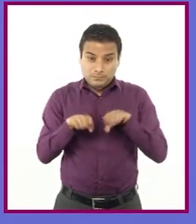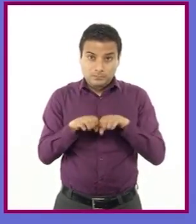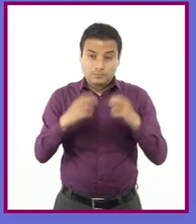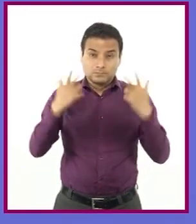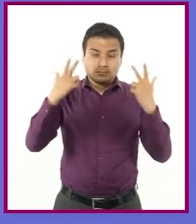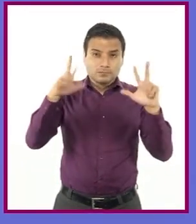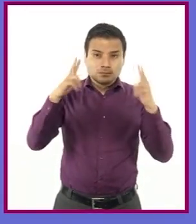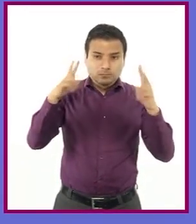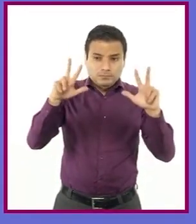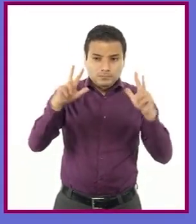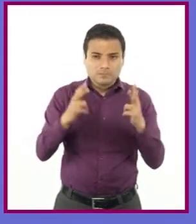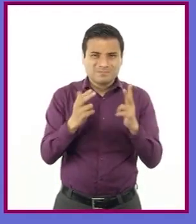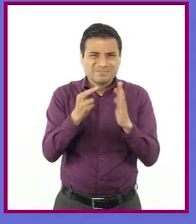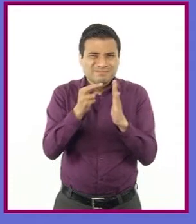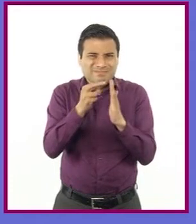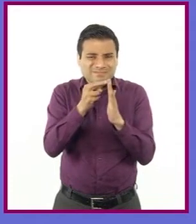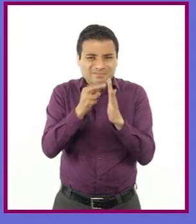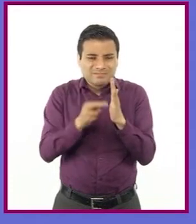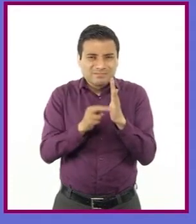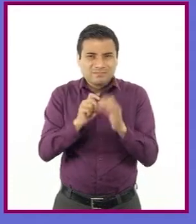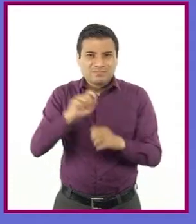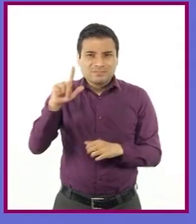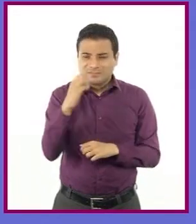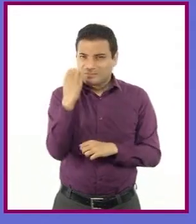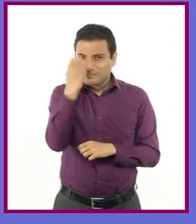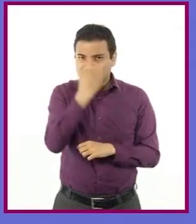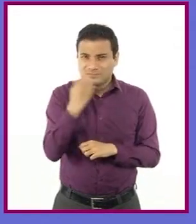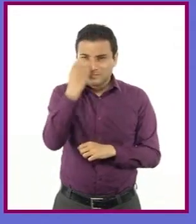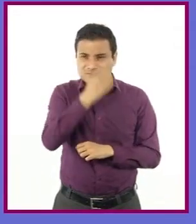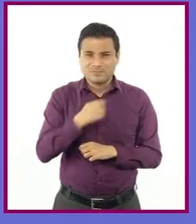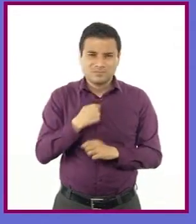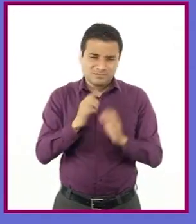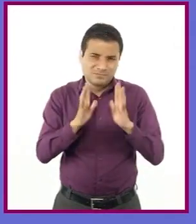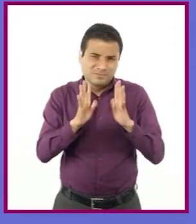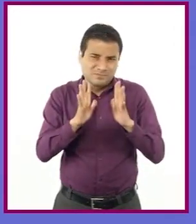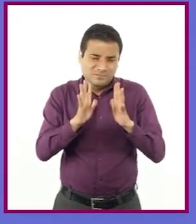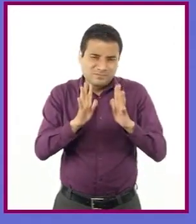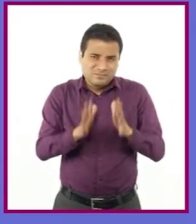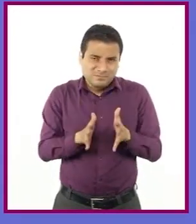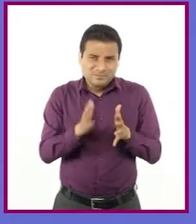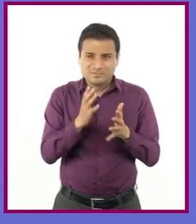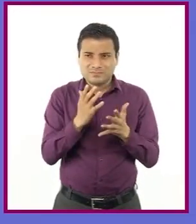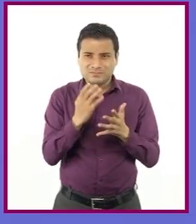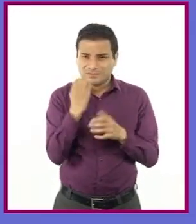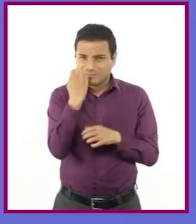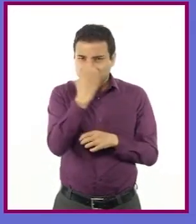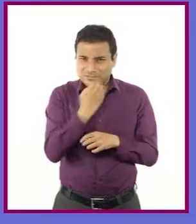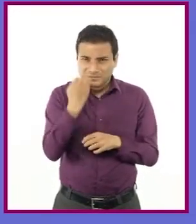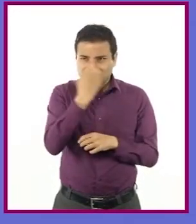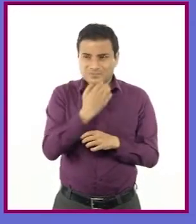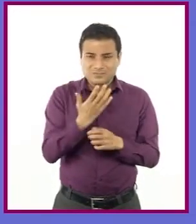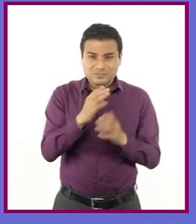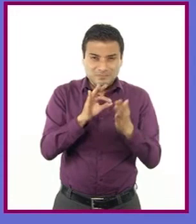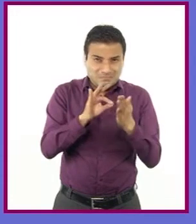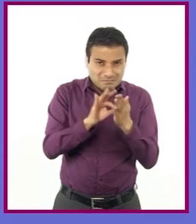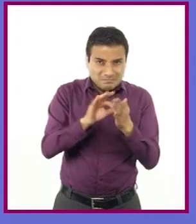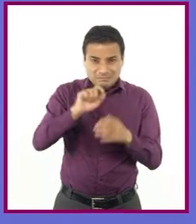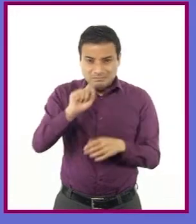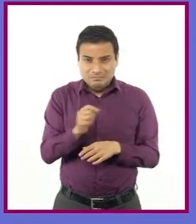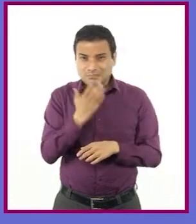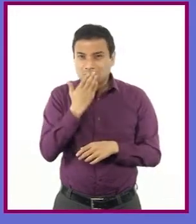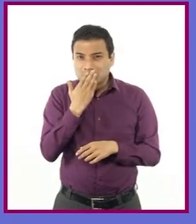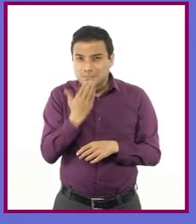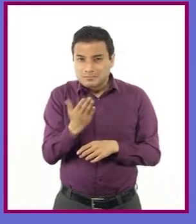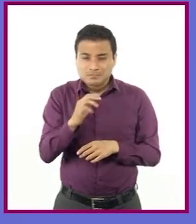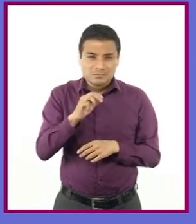averiguar todos los reglamentos profesionales. Ya llevo una parte, pero no sé si están bien acomodados los puntos y comas. ¿Podrías ayudarme?